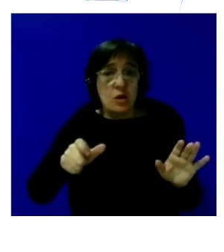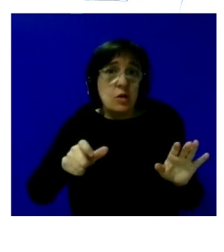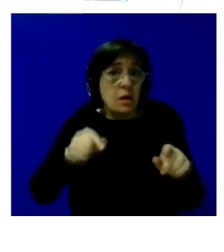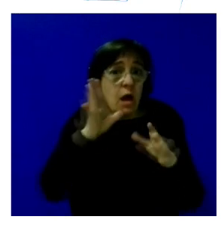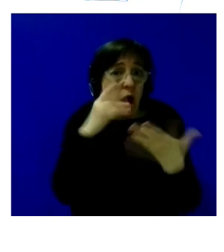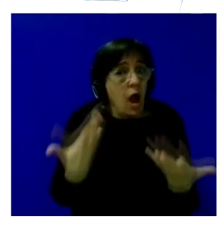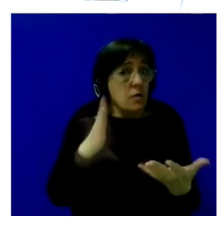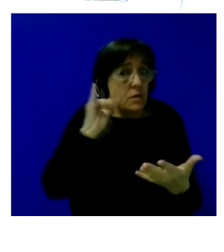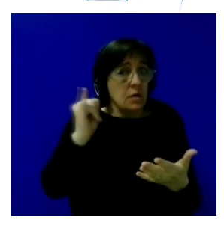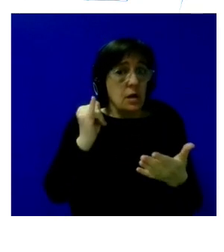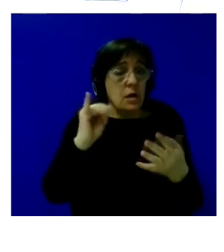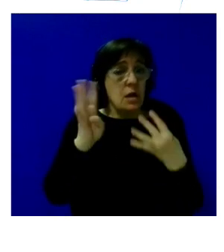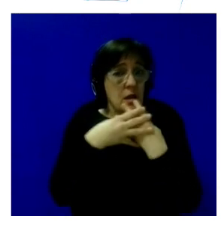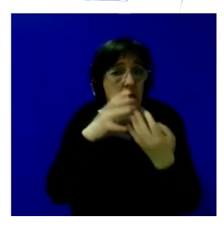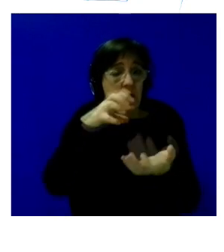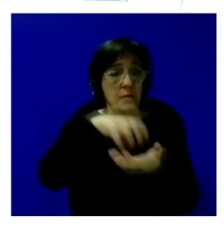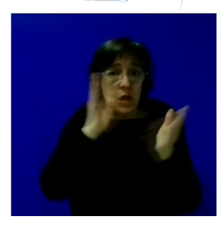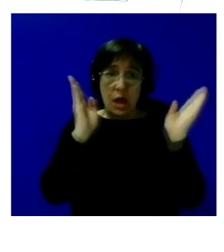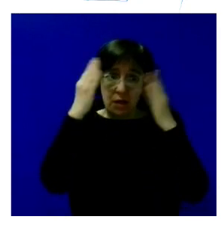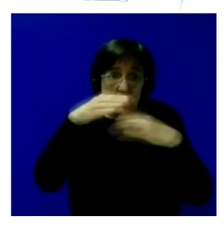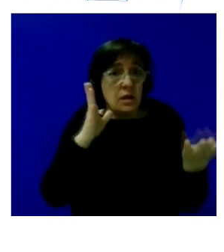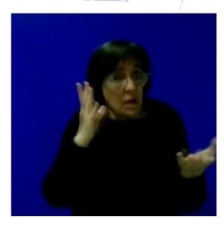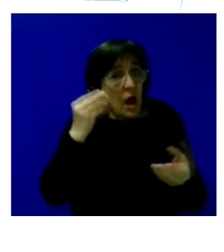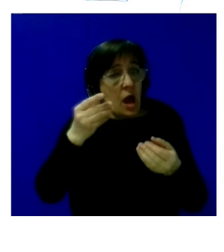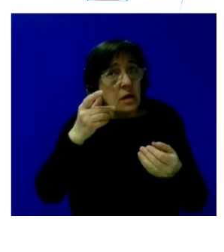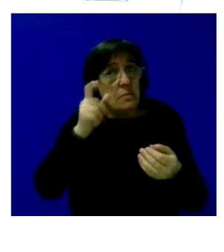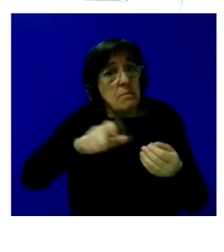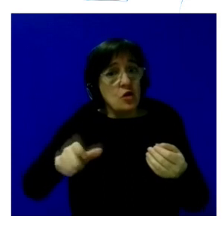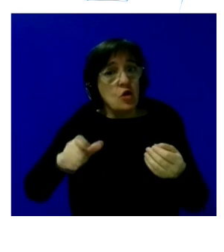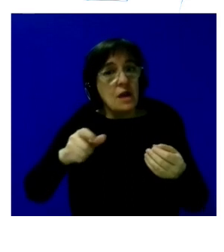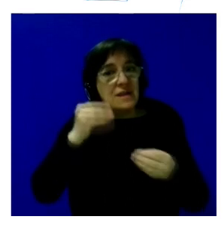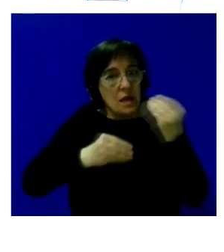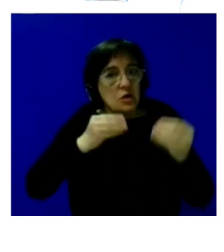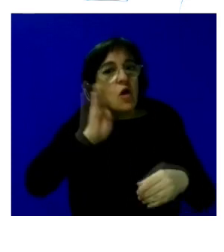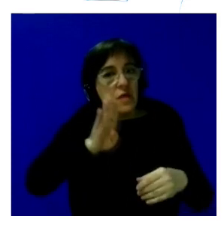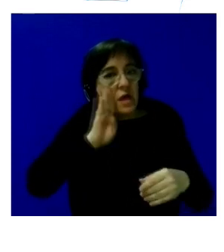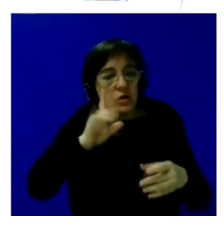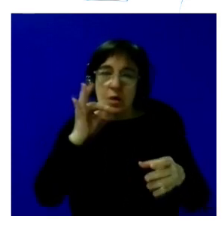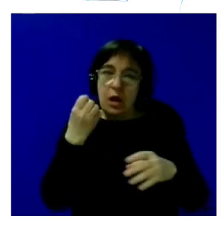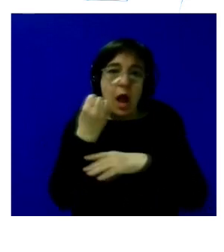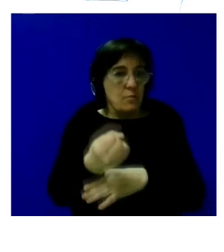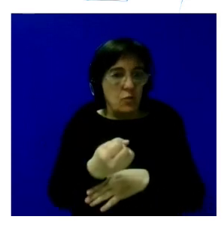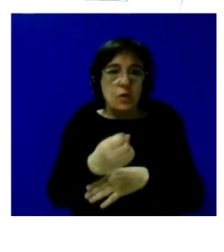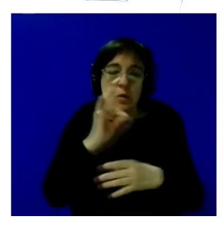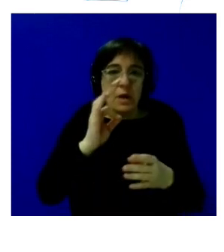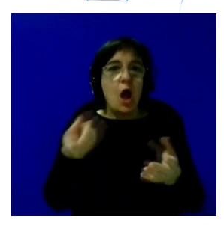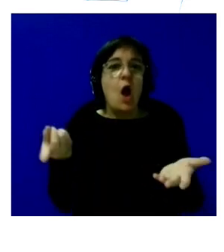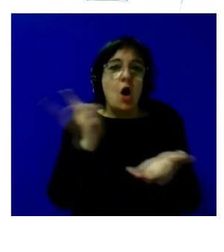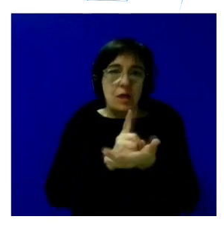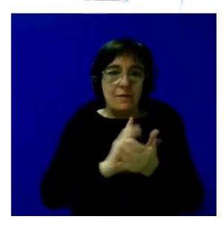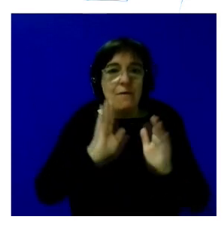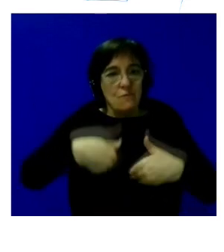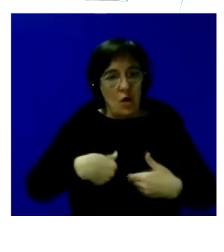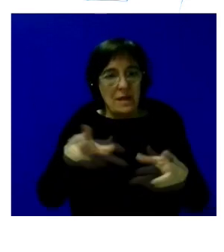y hay que atenderlas y hay personas que han cometido delitos y hay que dar el apoyo que puedan necesitar para que se reintegren en la sociedad